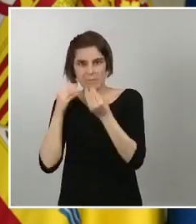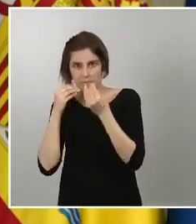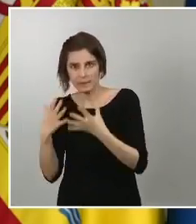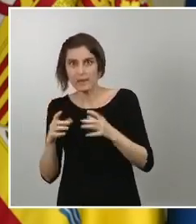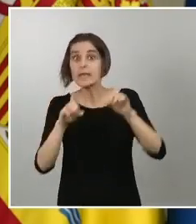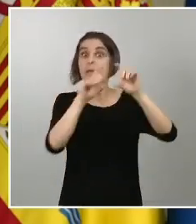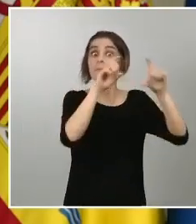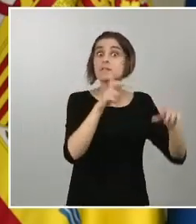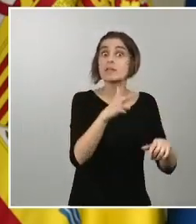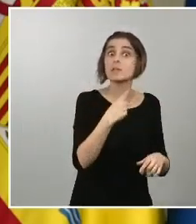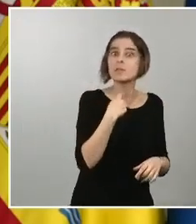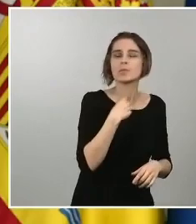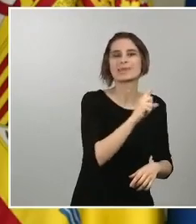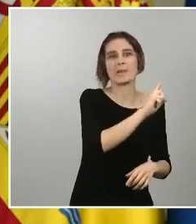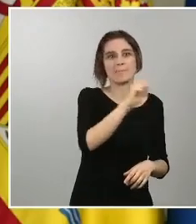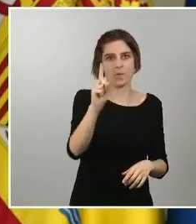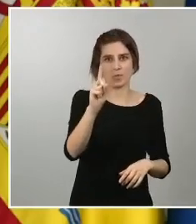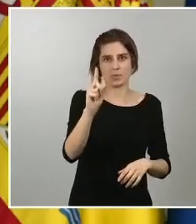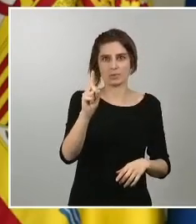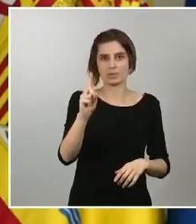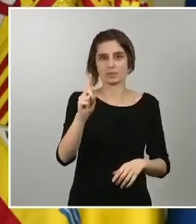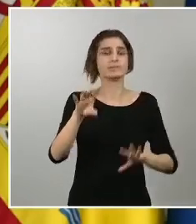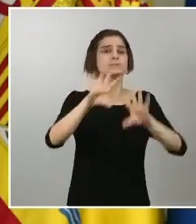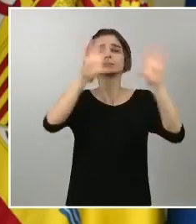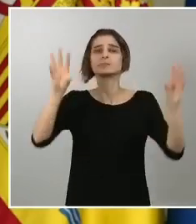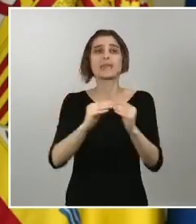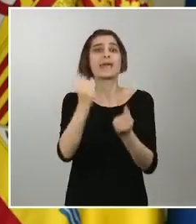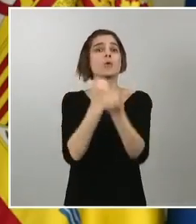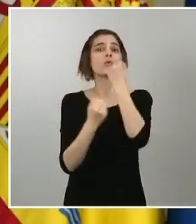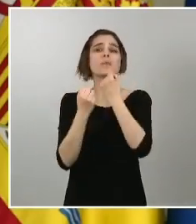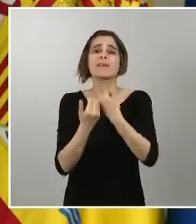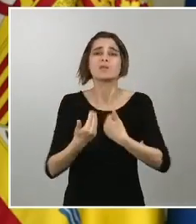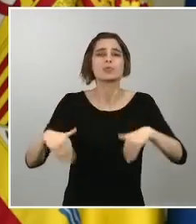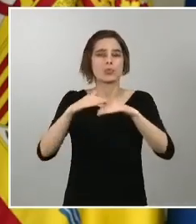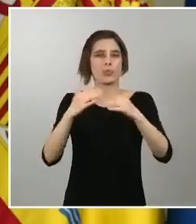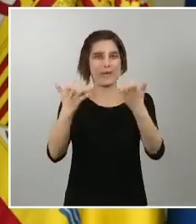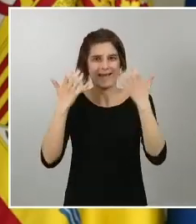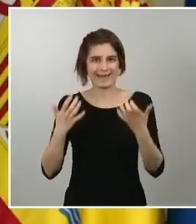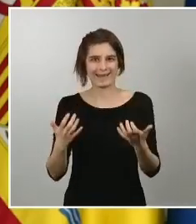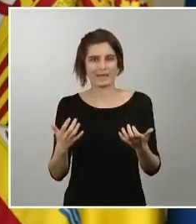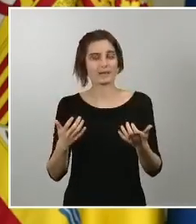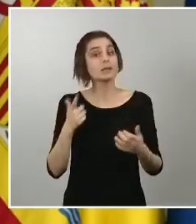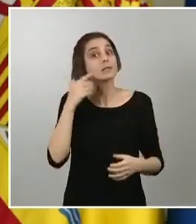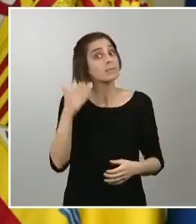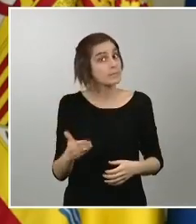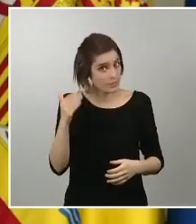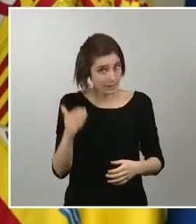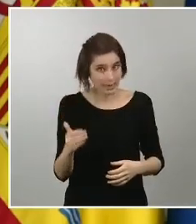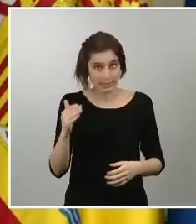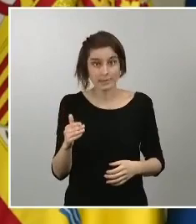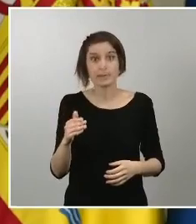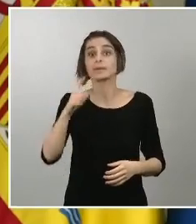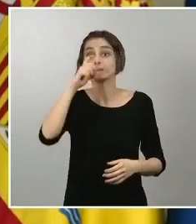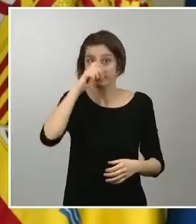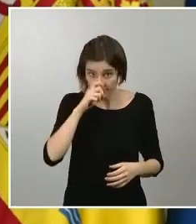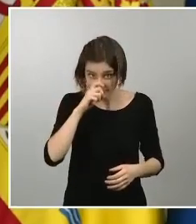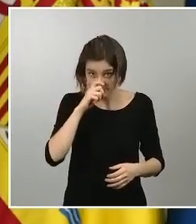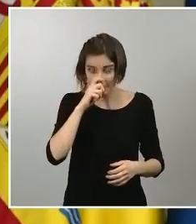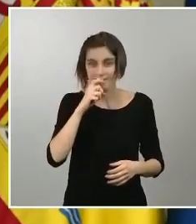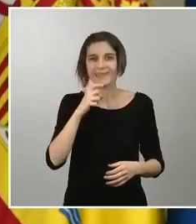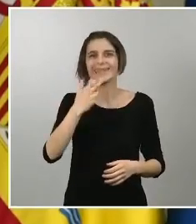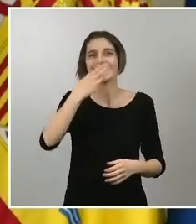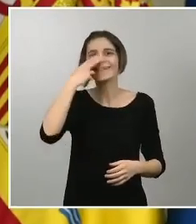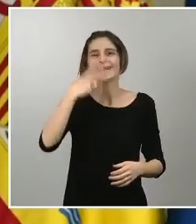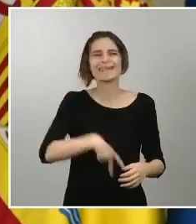economía en su conjunto gana y creo que esto es muy importante recordemos el interés general por encima de cualquier